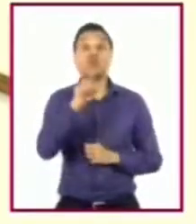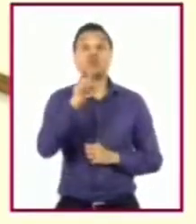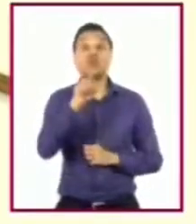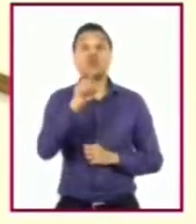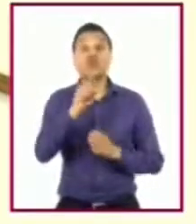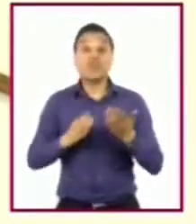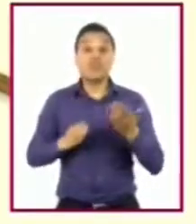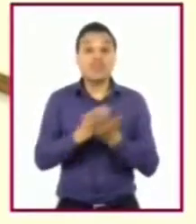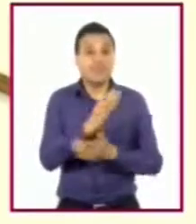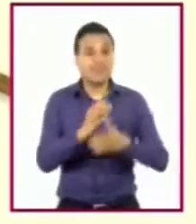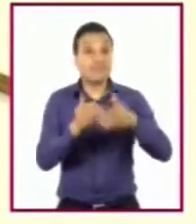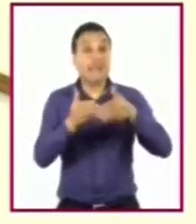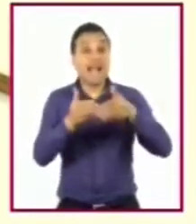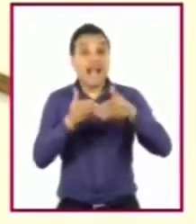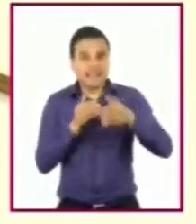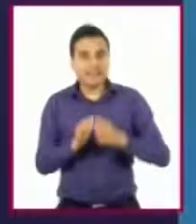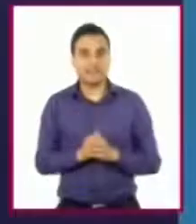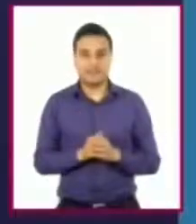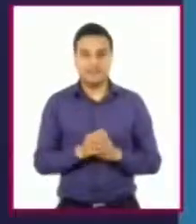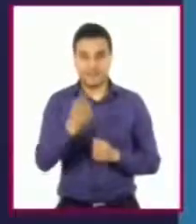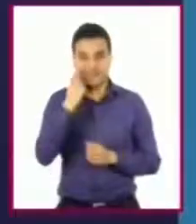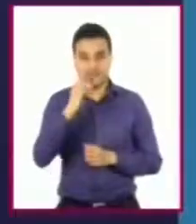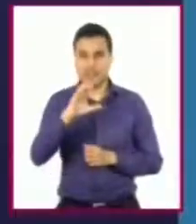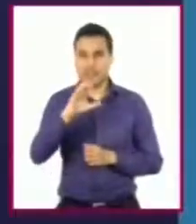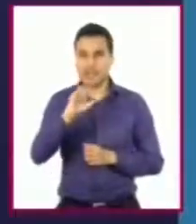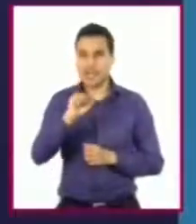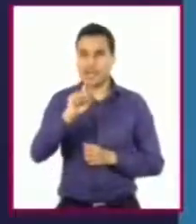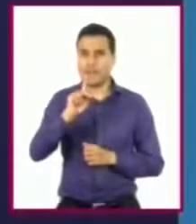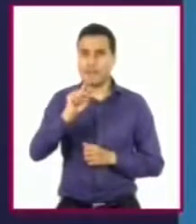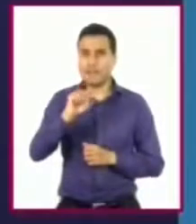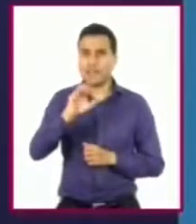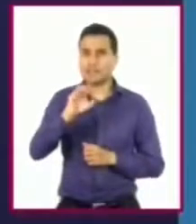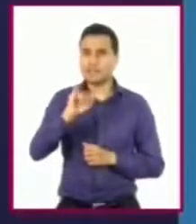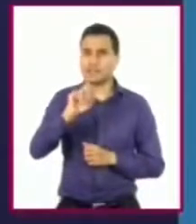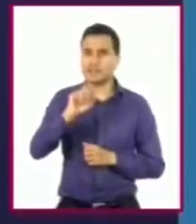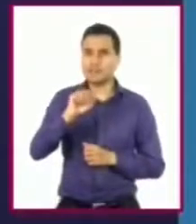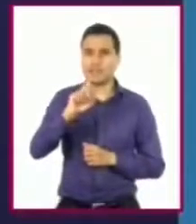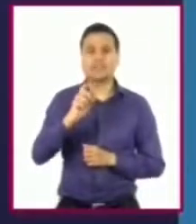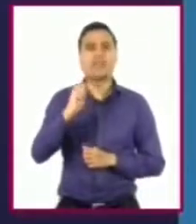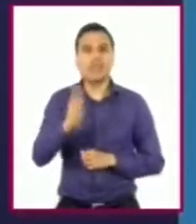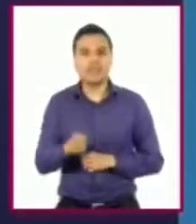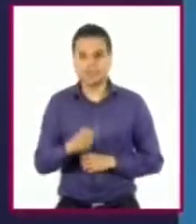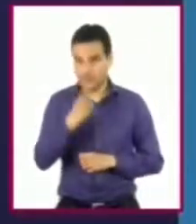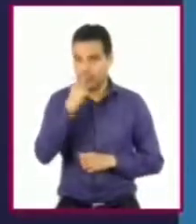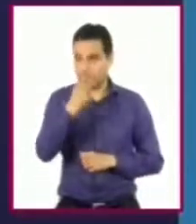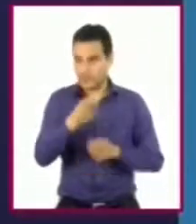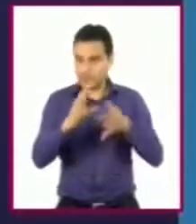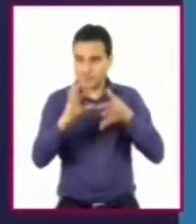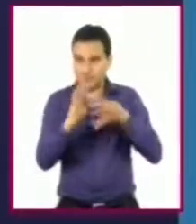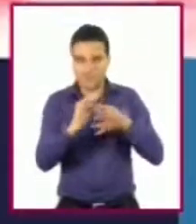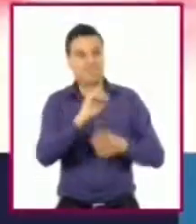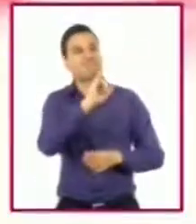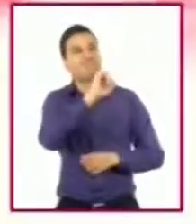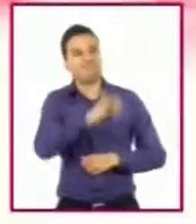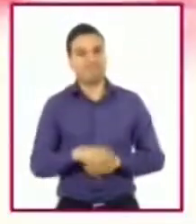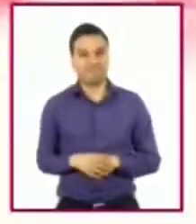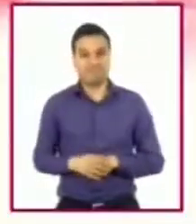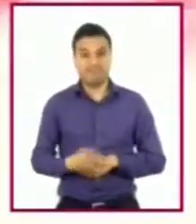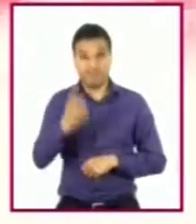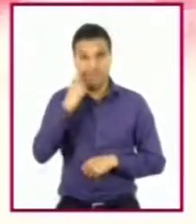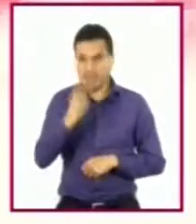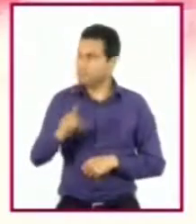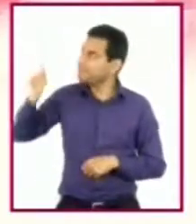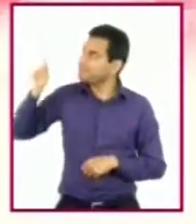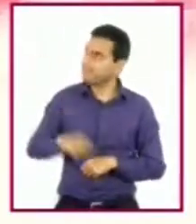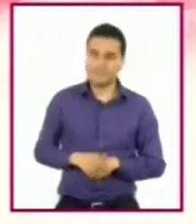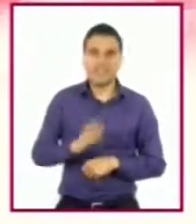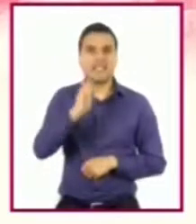antes definir lo que es capacidad. Tienes toda la razón, Uriel. ¿Hablamos de la capacidad como la de